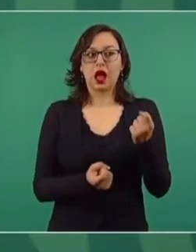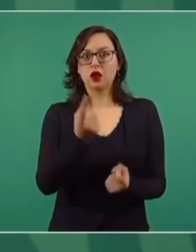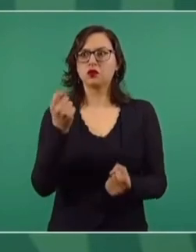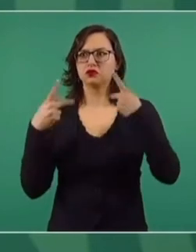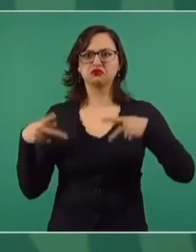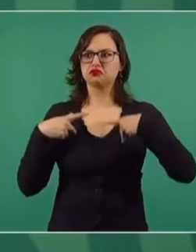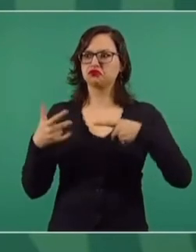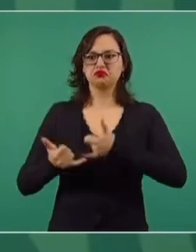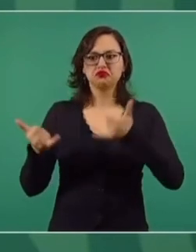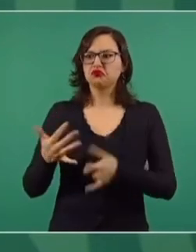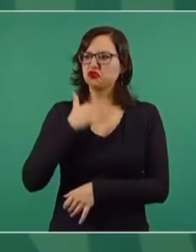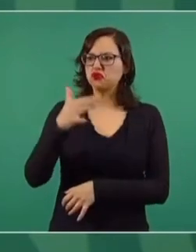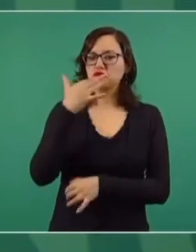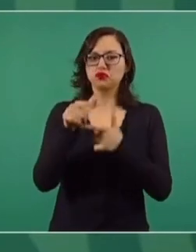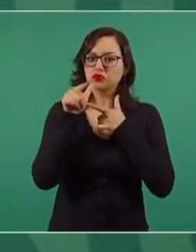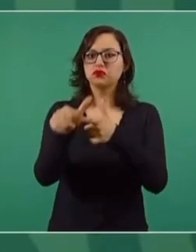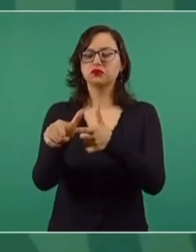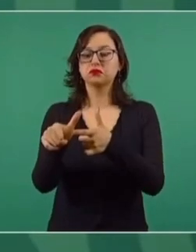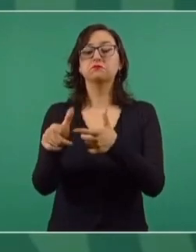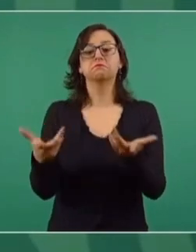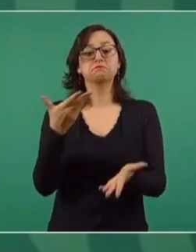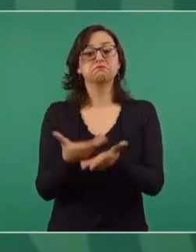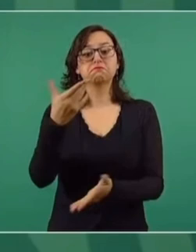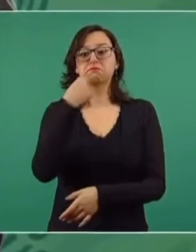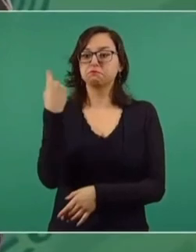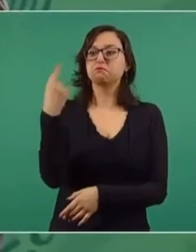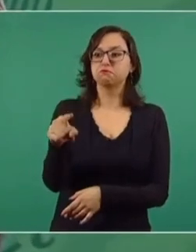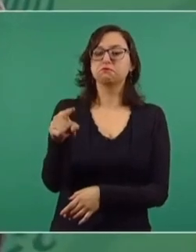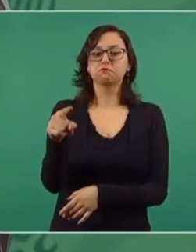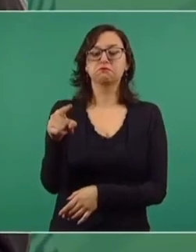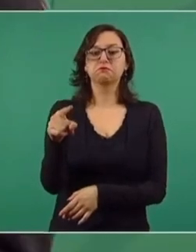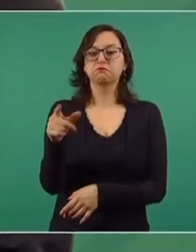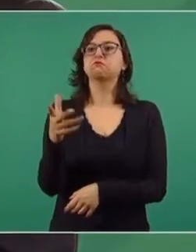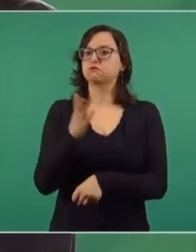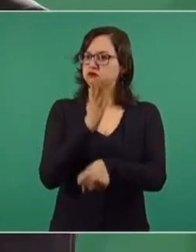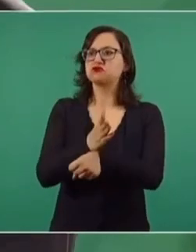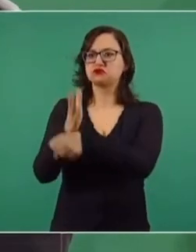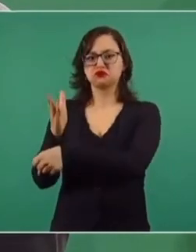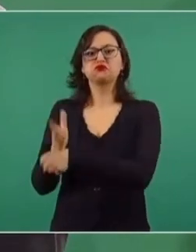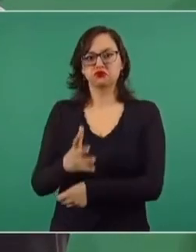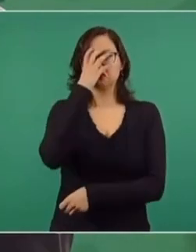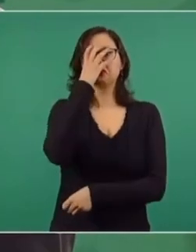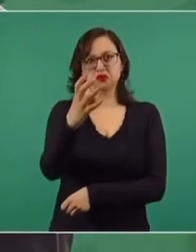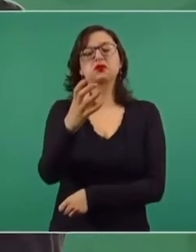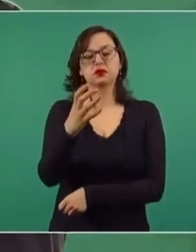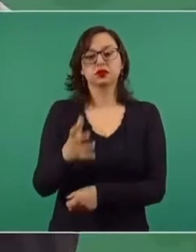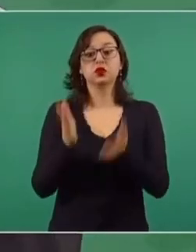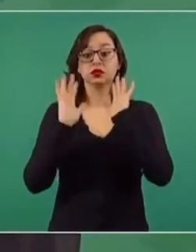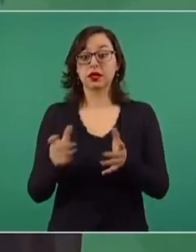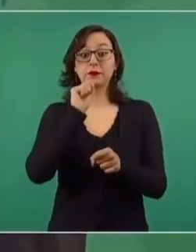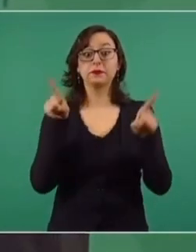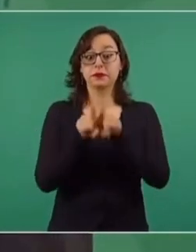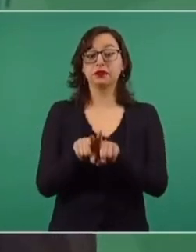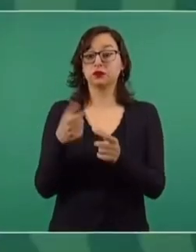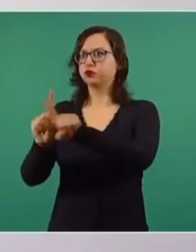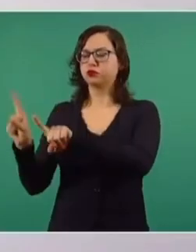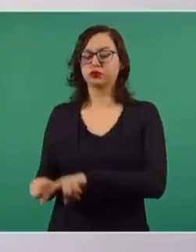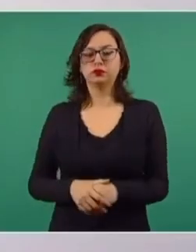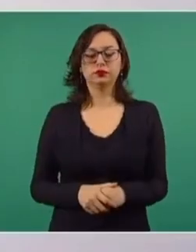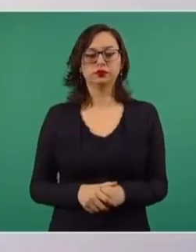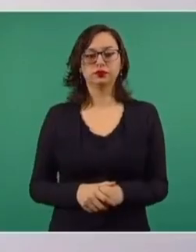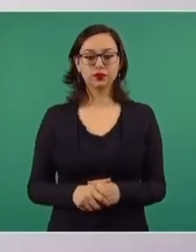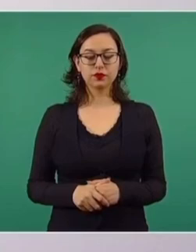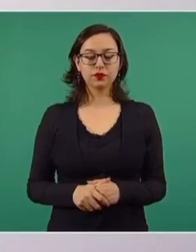de corrupción, denuncias, y no han quedado impunes, han habido denuncias judiciales en estos casos.